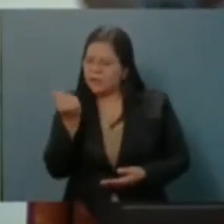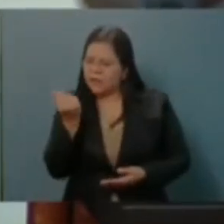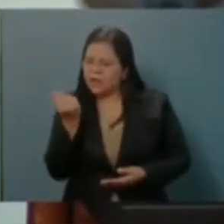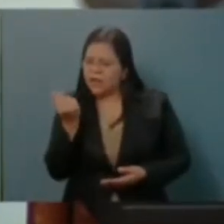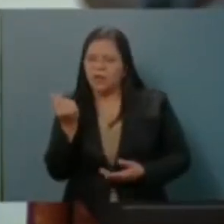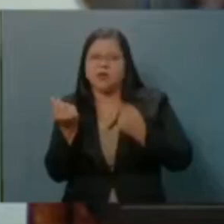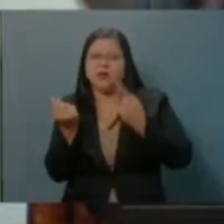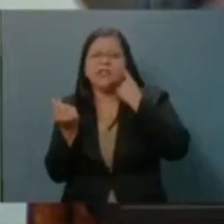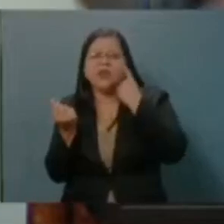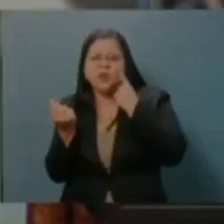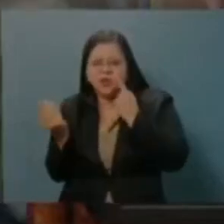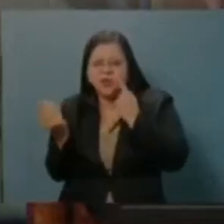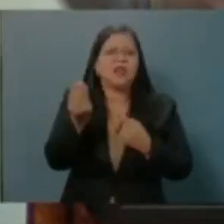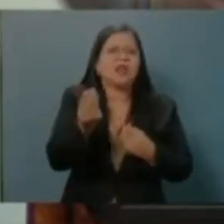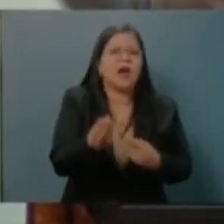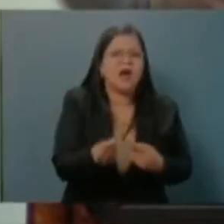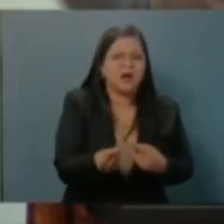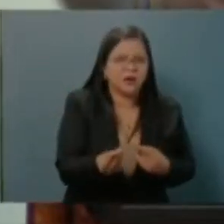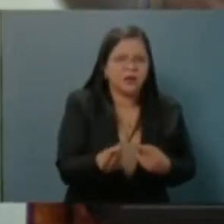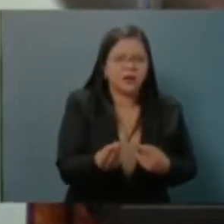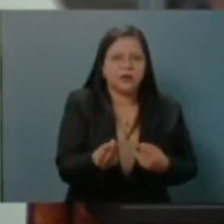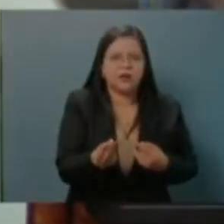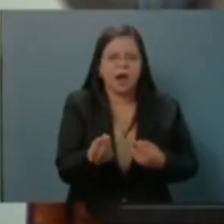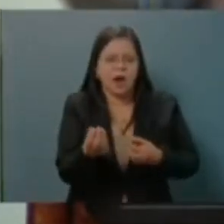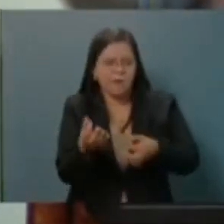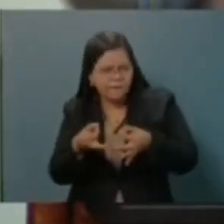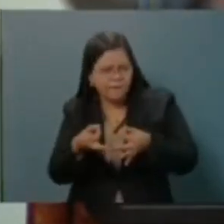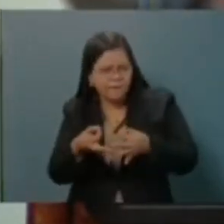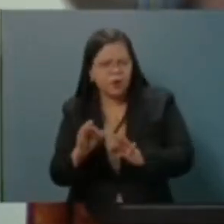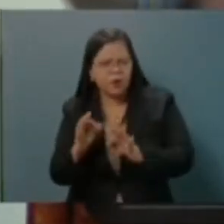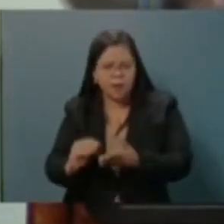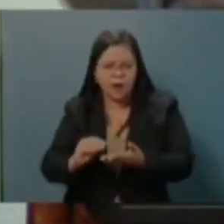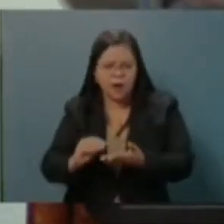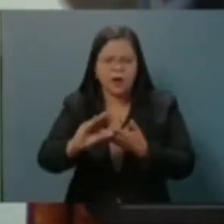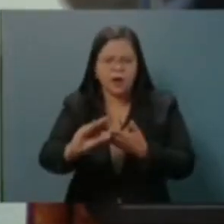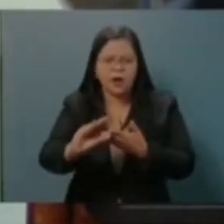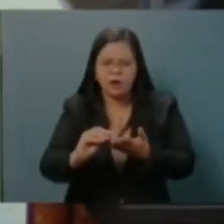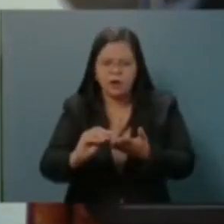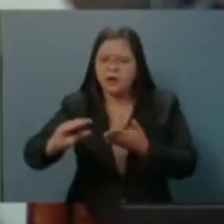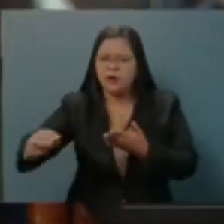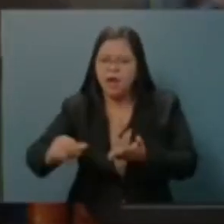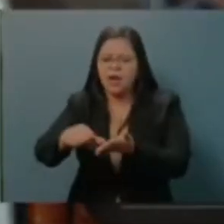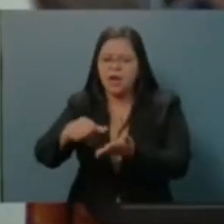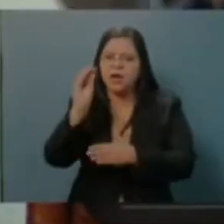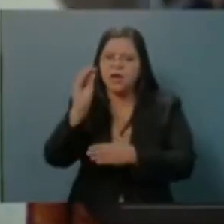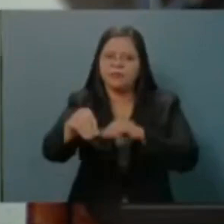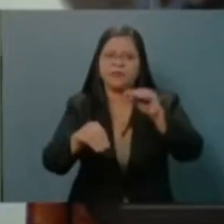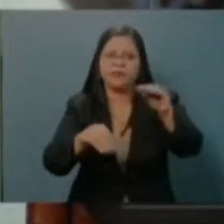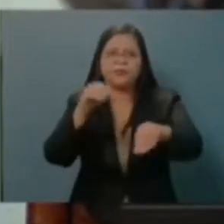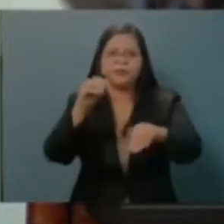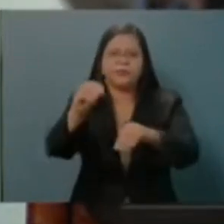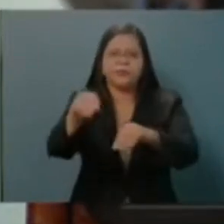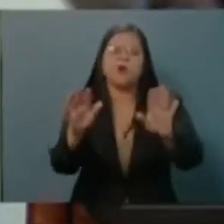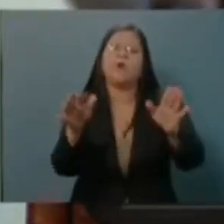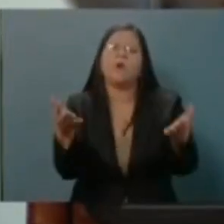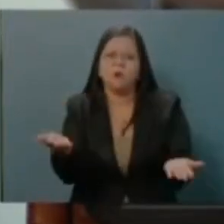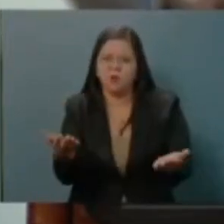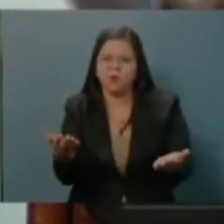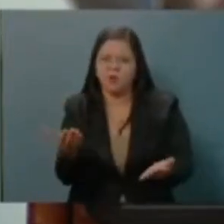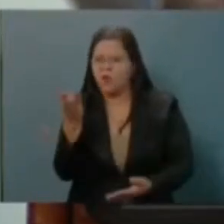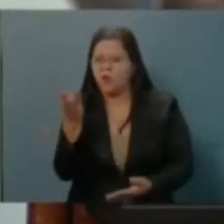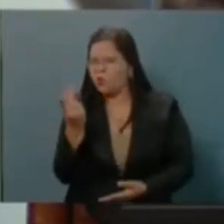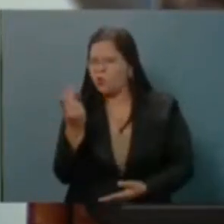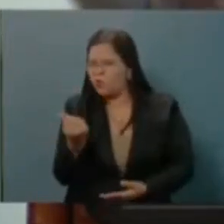fondos para entregarlos. ¿Cuál va a ser el mecanismo para que llegue a las alcaldías? ¿Va a ser de acuerdo al número